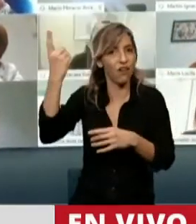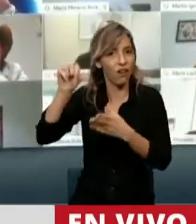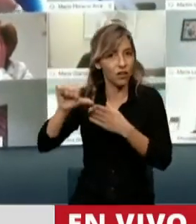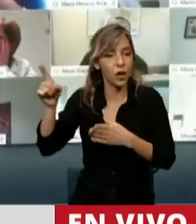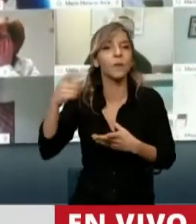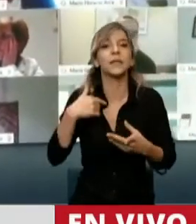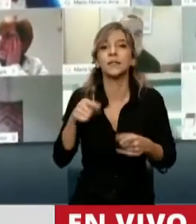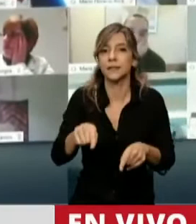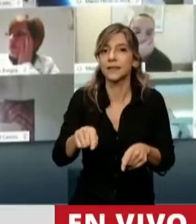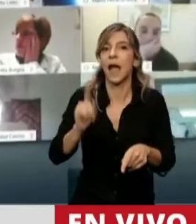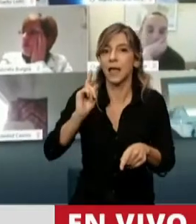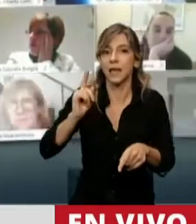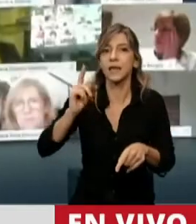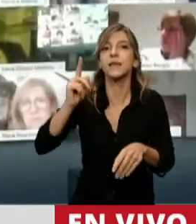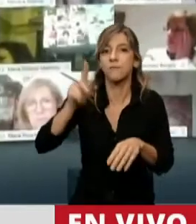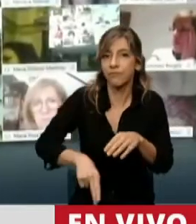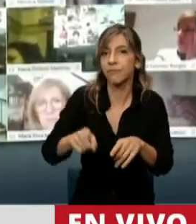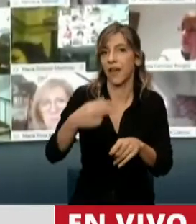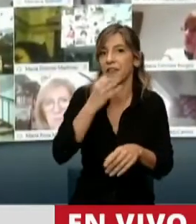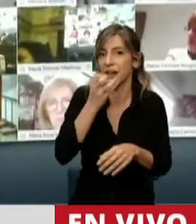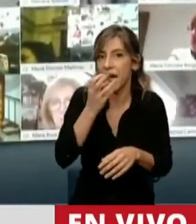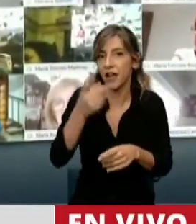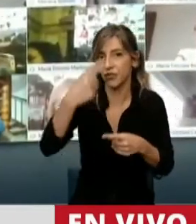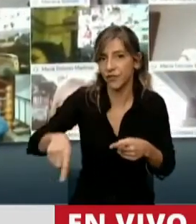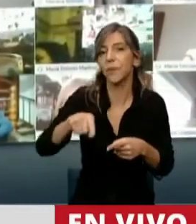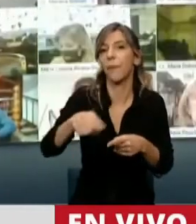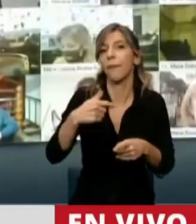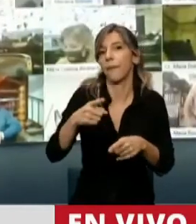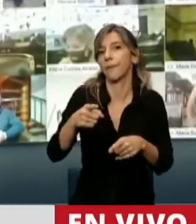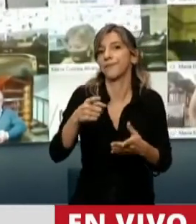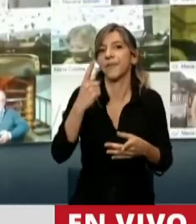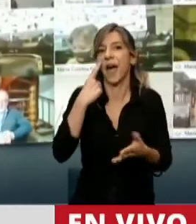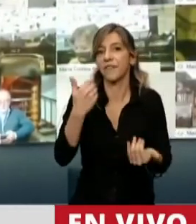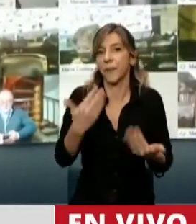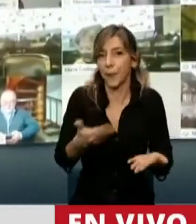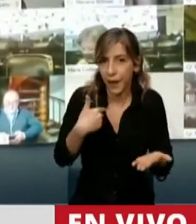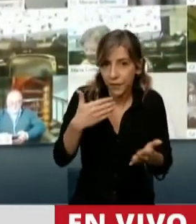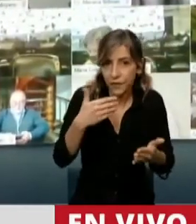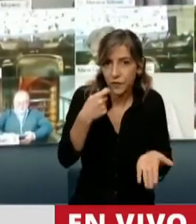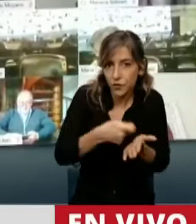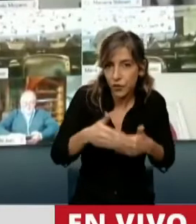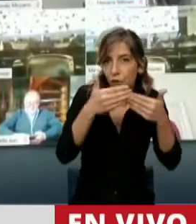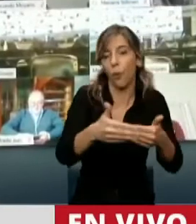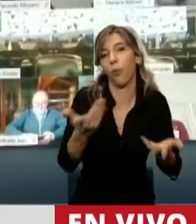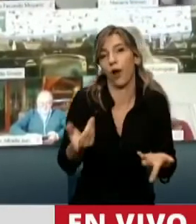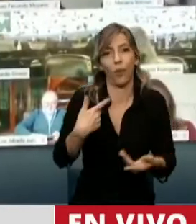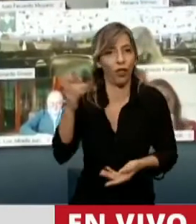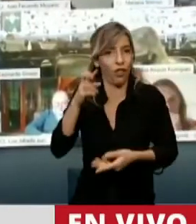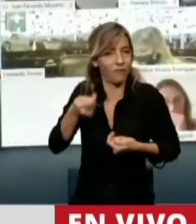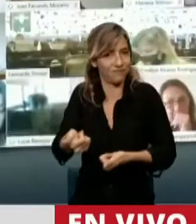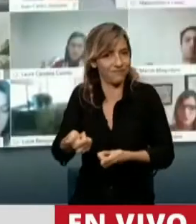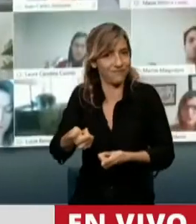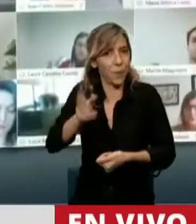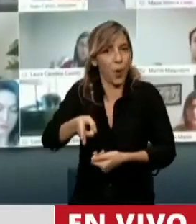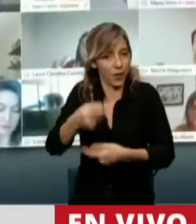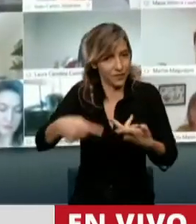compromiso que tiene que asumir por recibir los beneficios de la moratoria y estar en línea con lo que riquen otros países. Y porque además queremos que esos